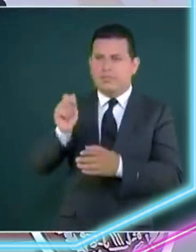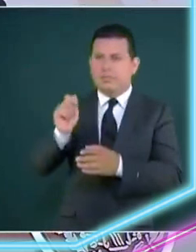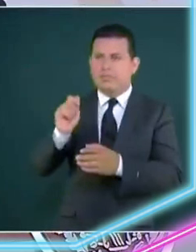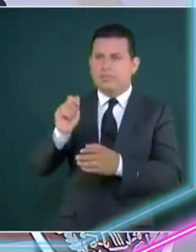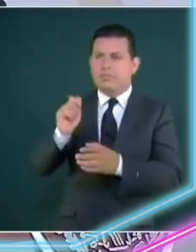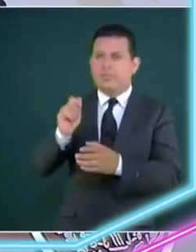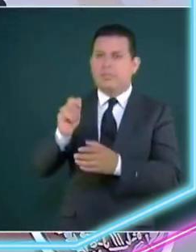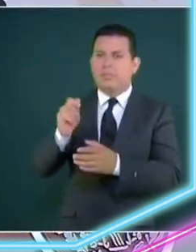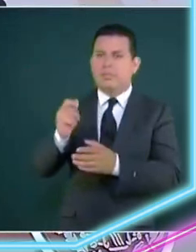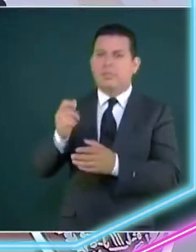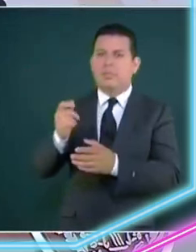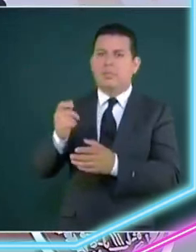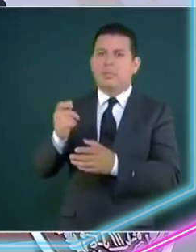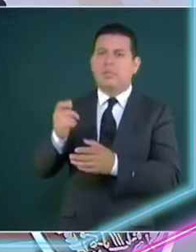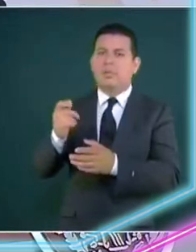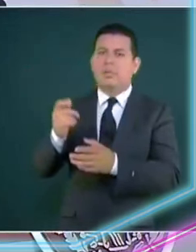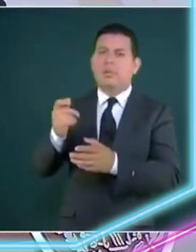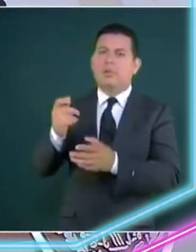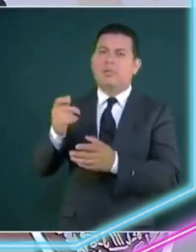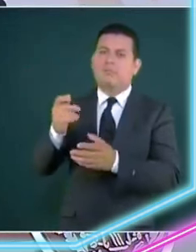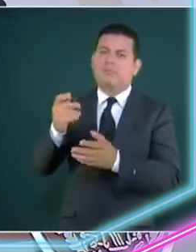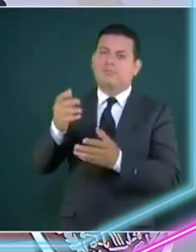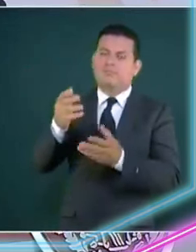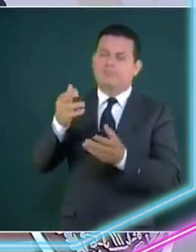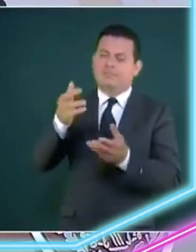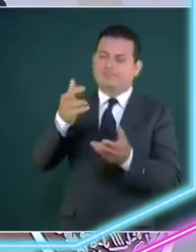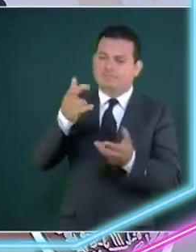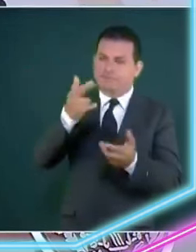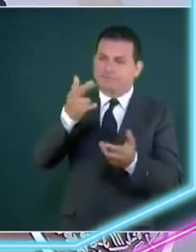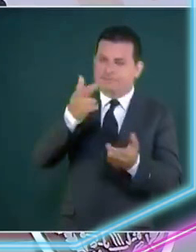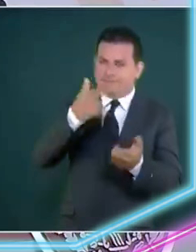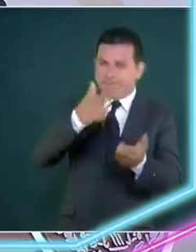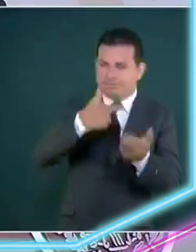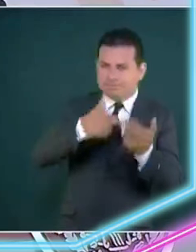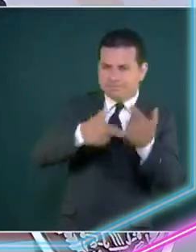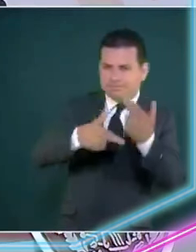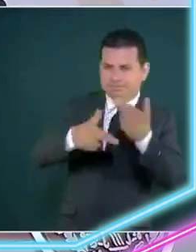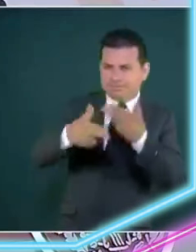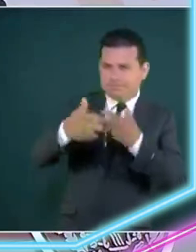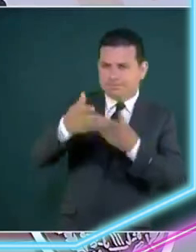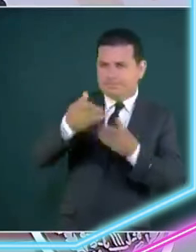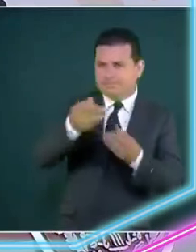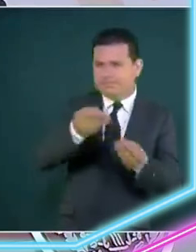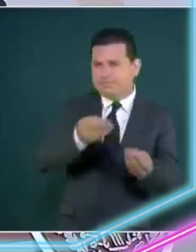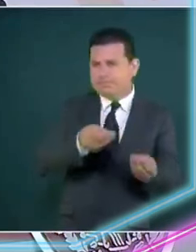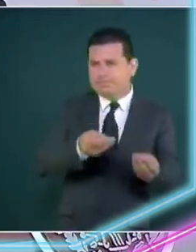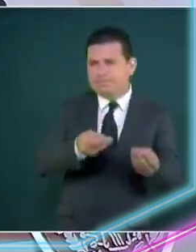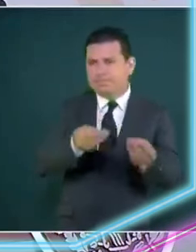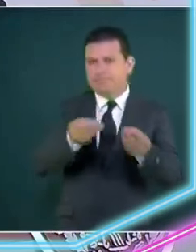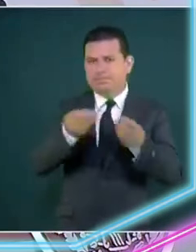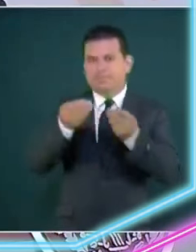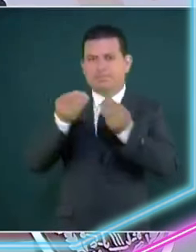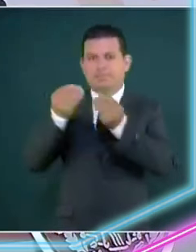eeuu y que méxico los acoja como tercer país seguro o los venezolanos que ya no puedan llegar a eeuu